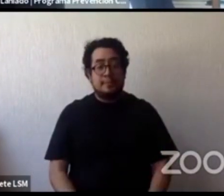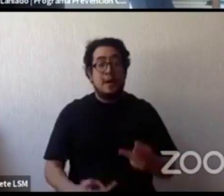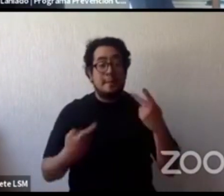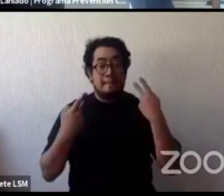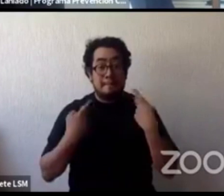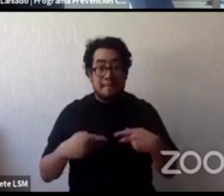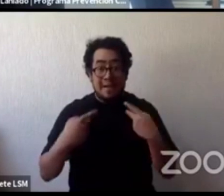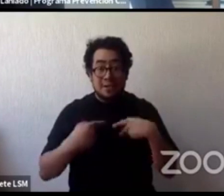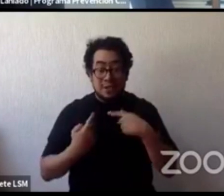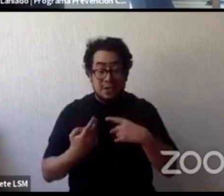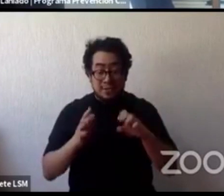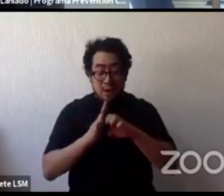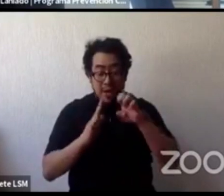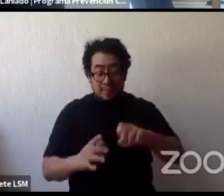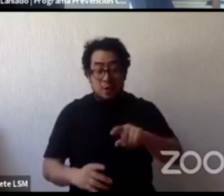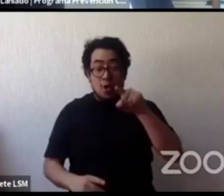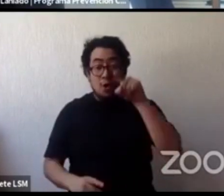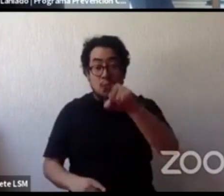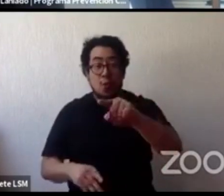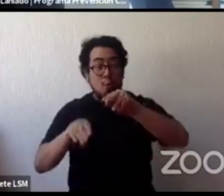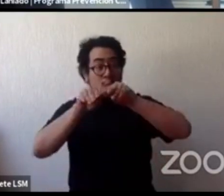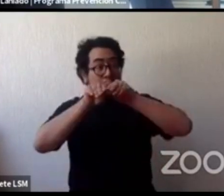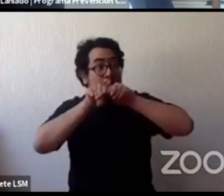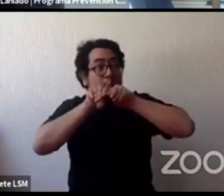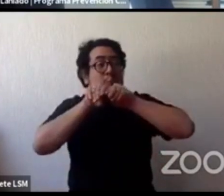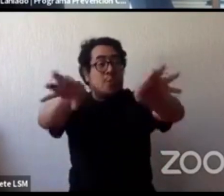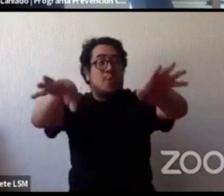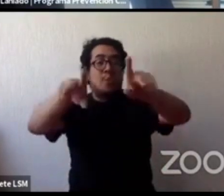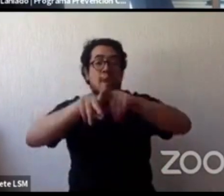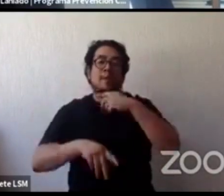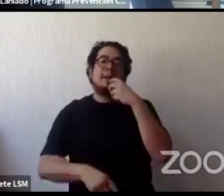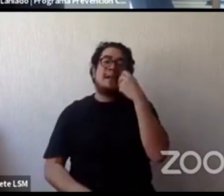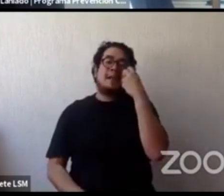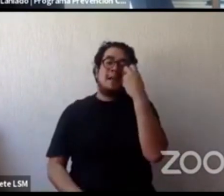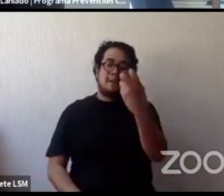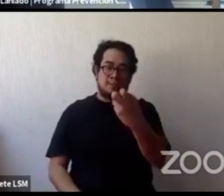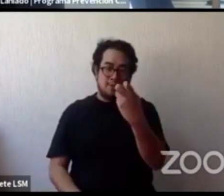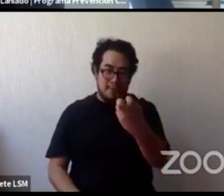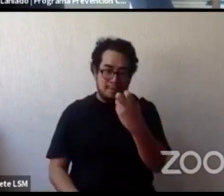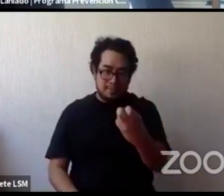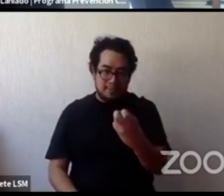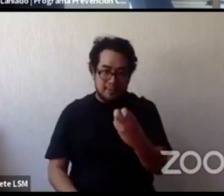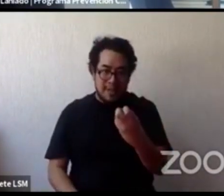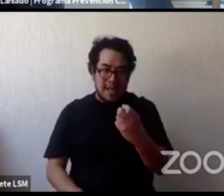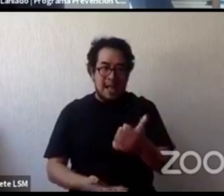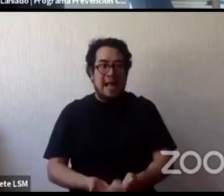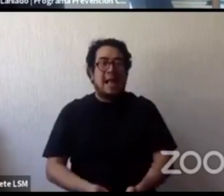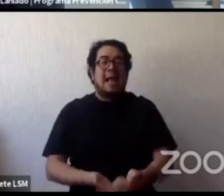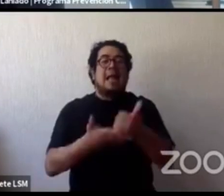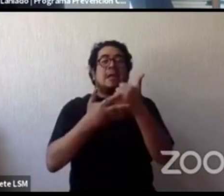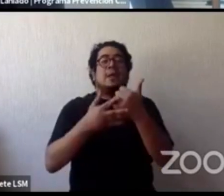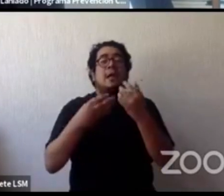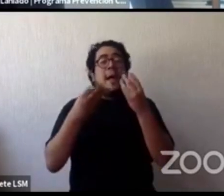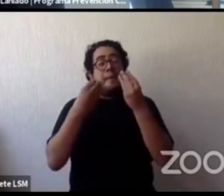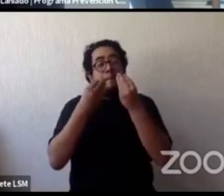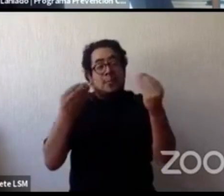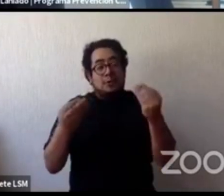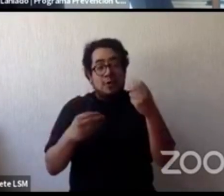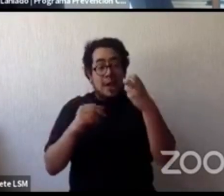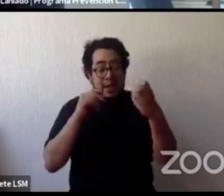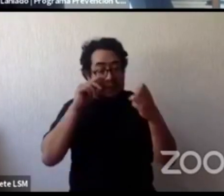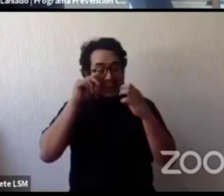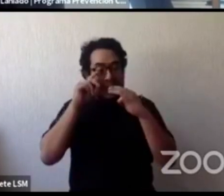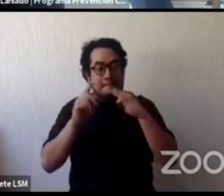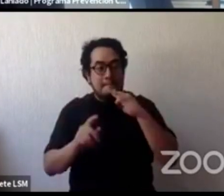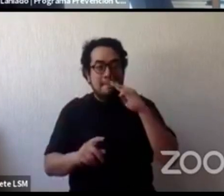en muchísimas personas y que su voz es escuchada por muchas personas nos ayuda mucho que este mensaje pueda llegar